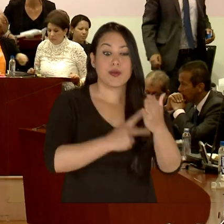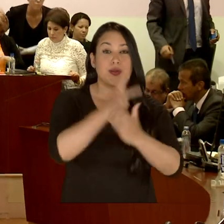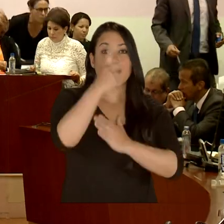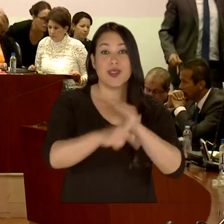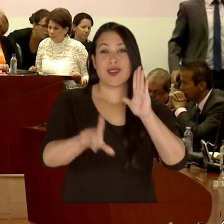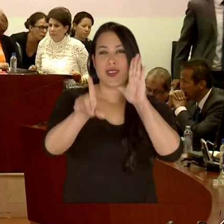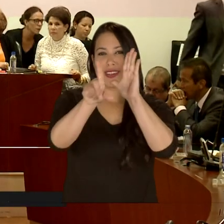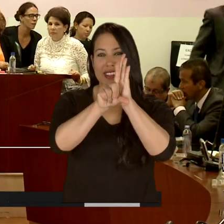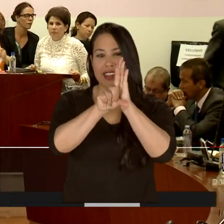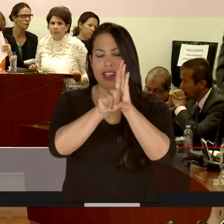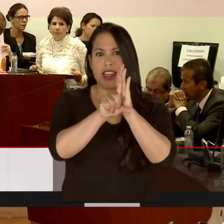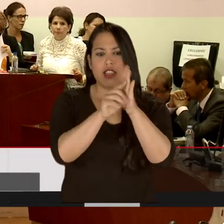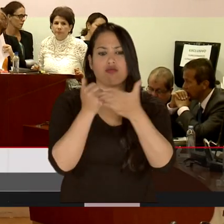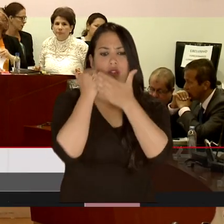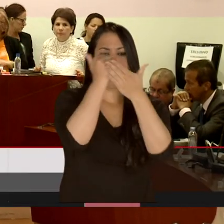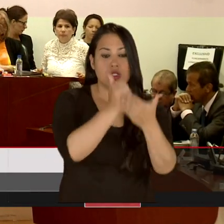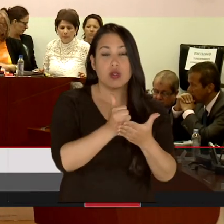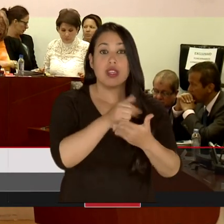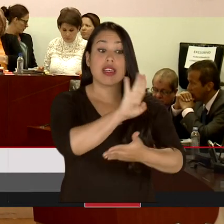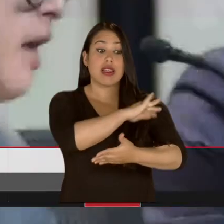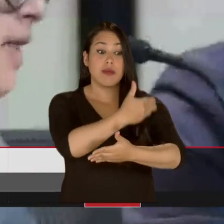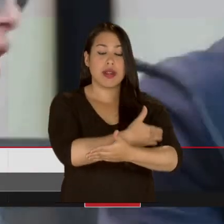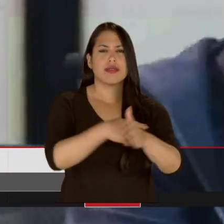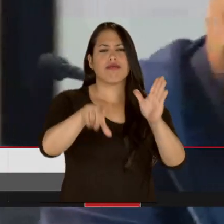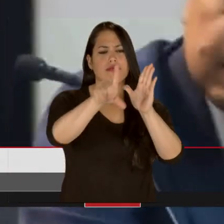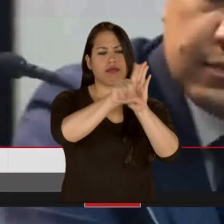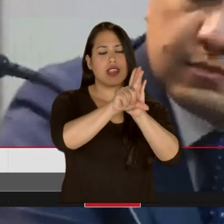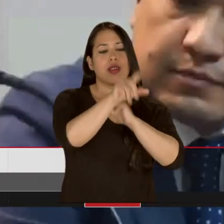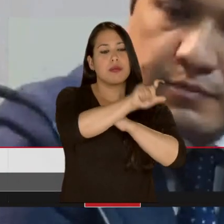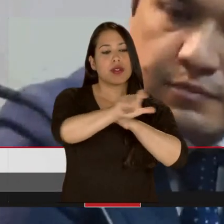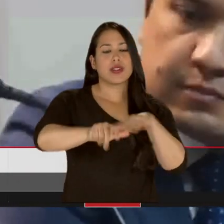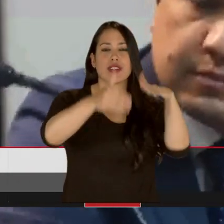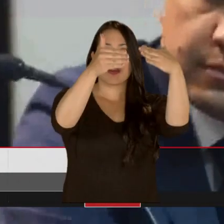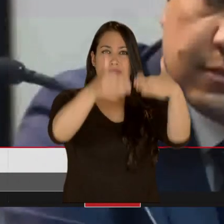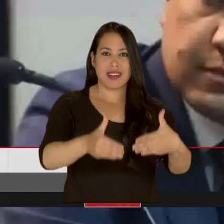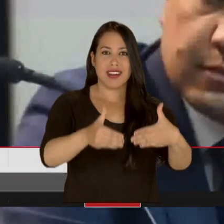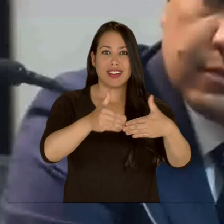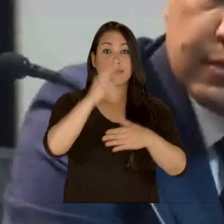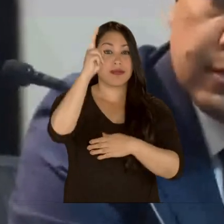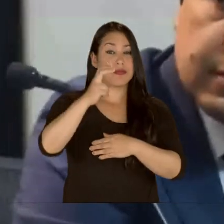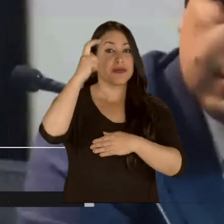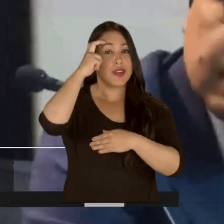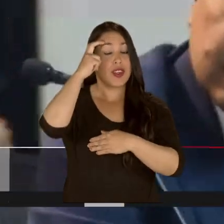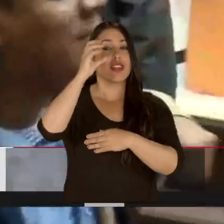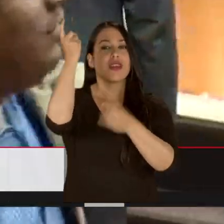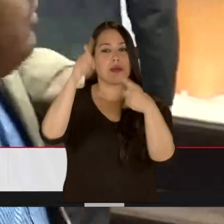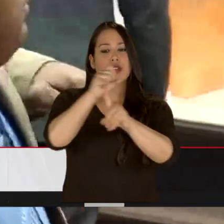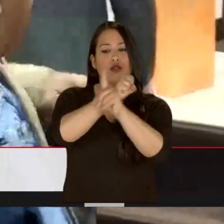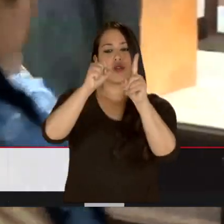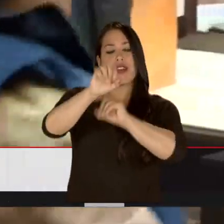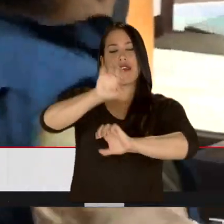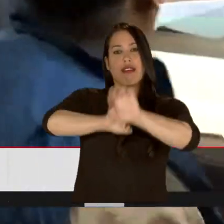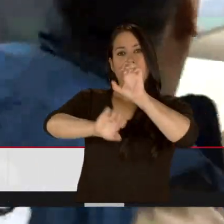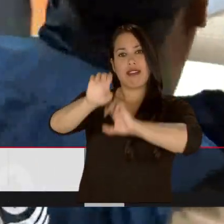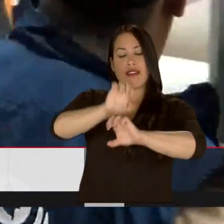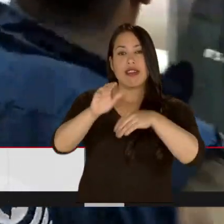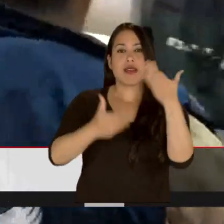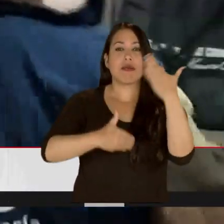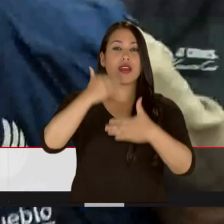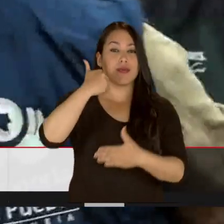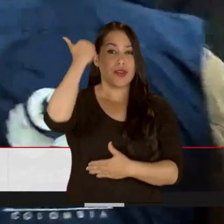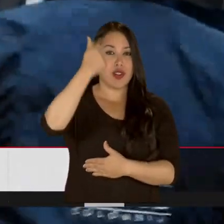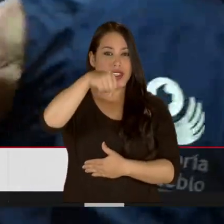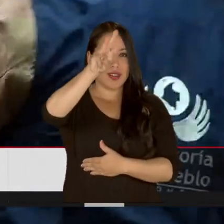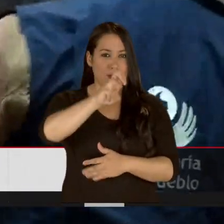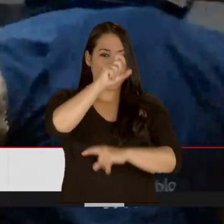El proyecto de ley establece medidas para garantizar la capacidad legal plena de las personas con discapacidad mental y